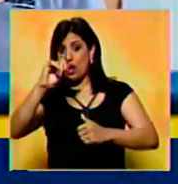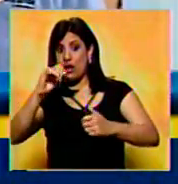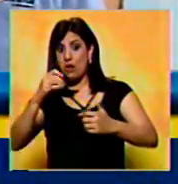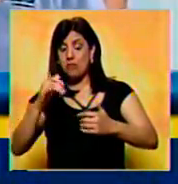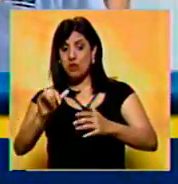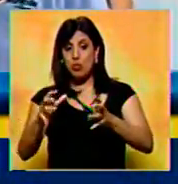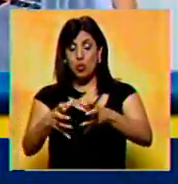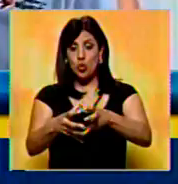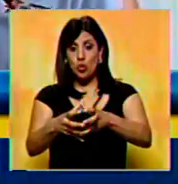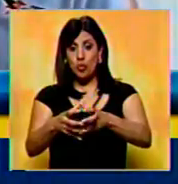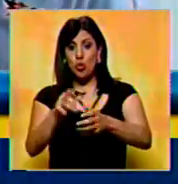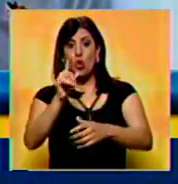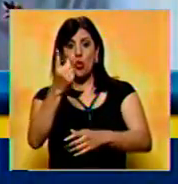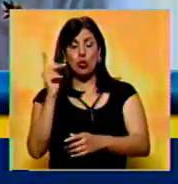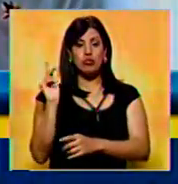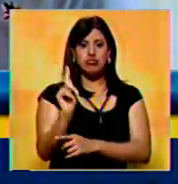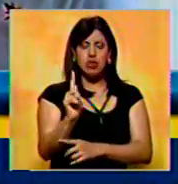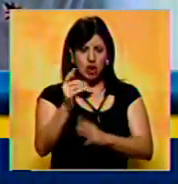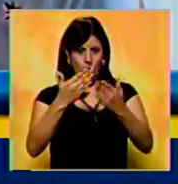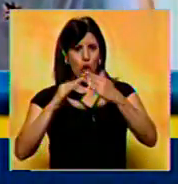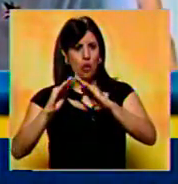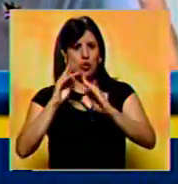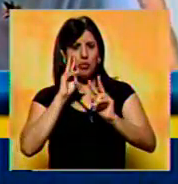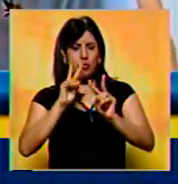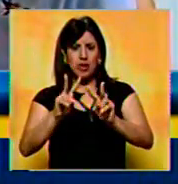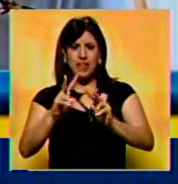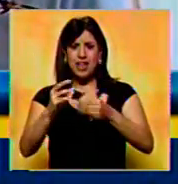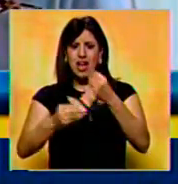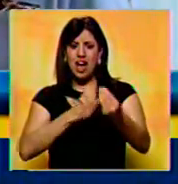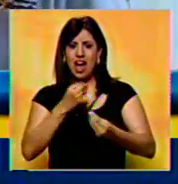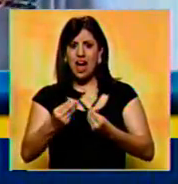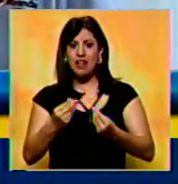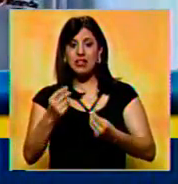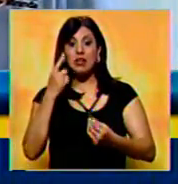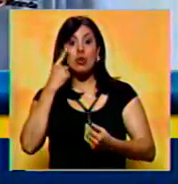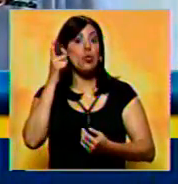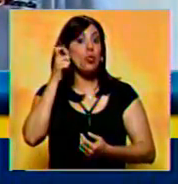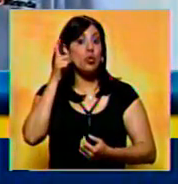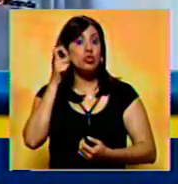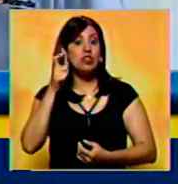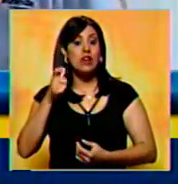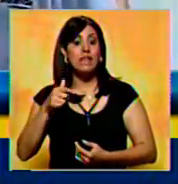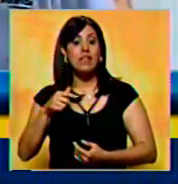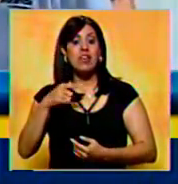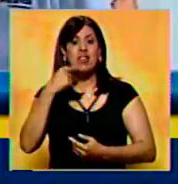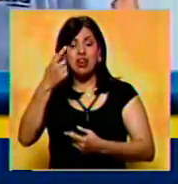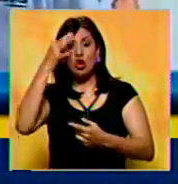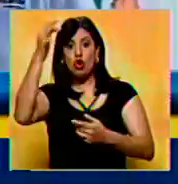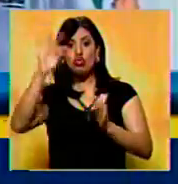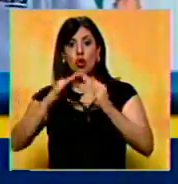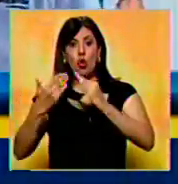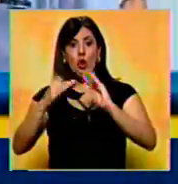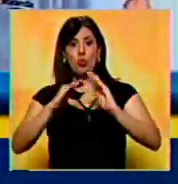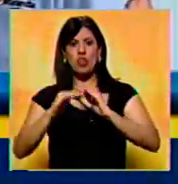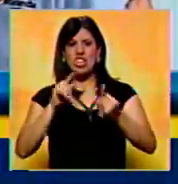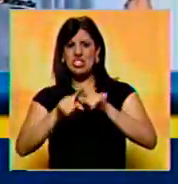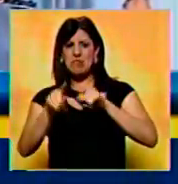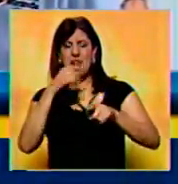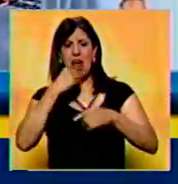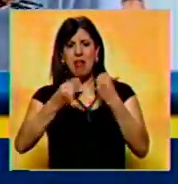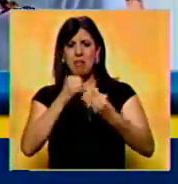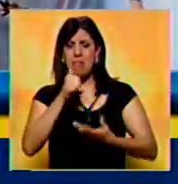uno llega a esa comunidad y uno lo que recibe, lo que escucha del Consejo Comunal son críticas.